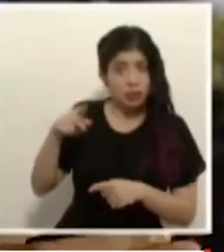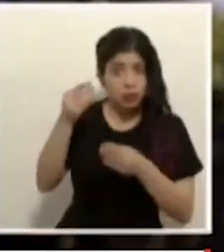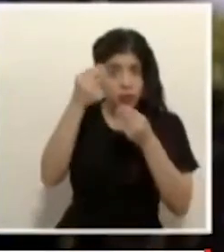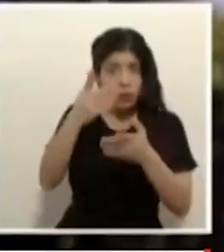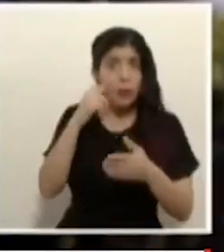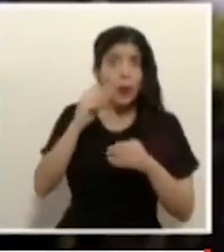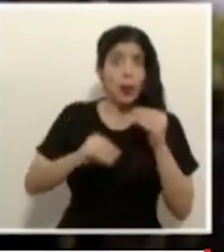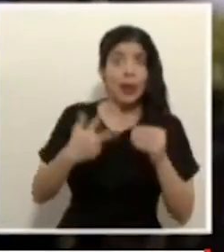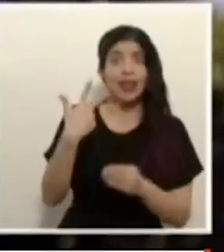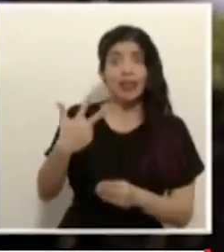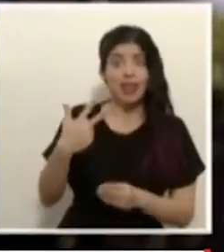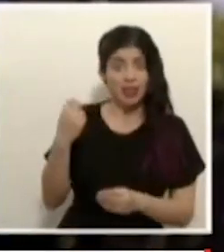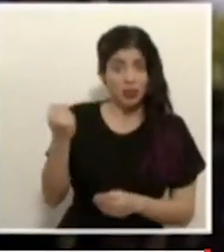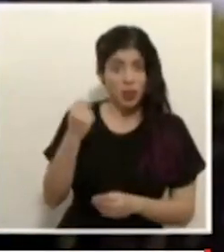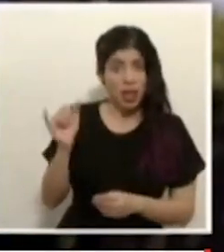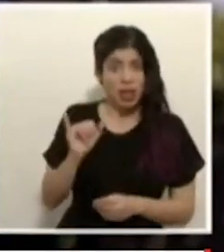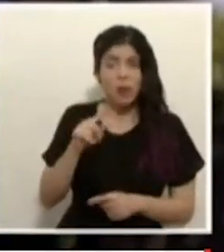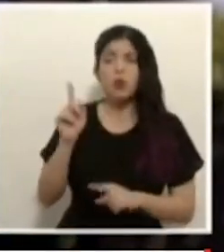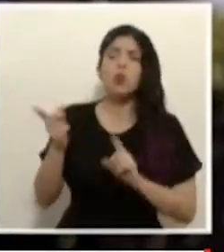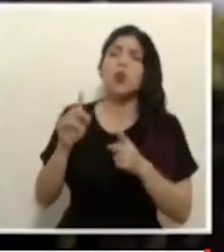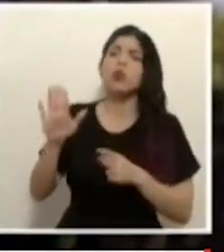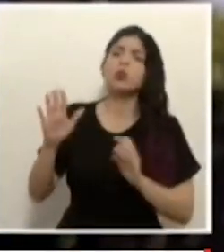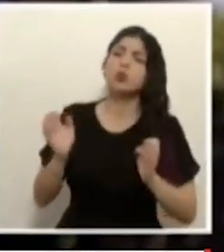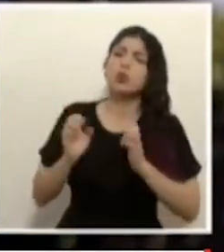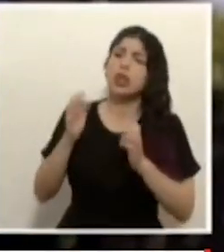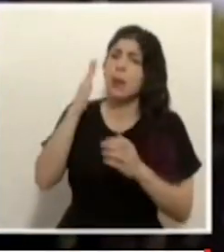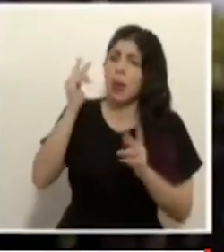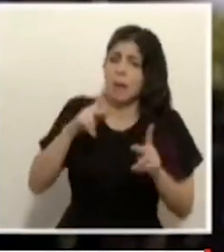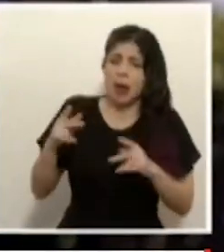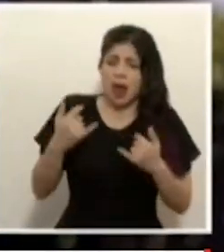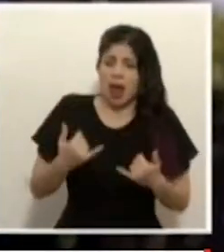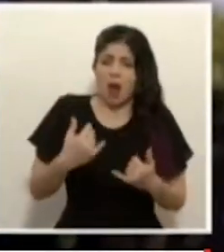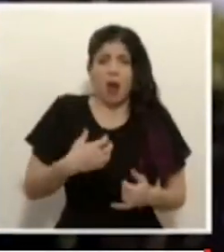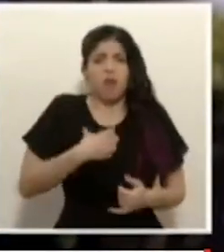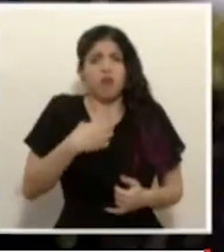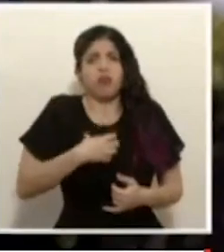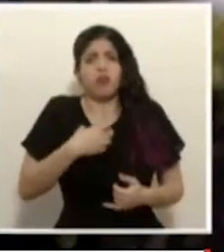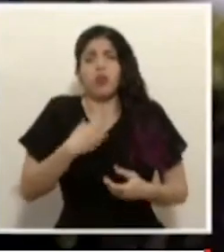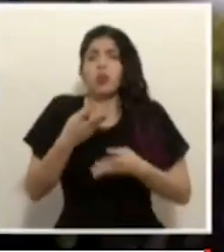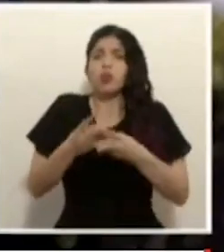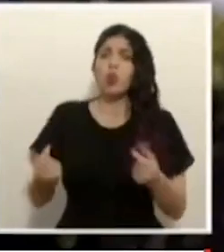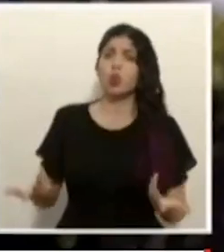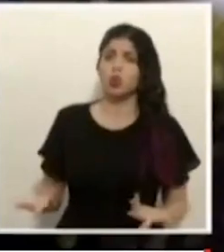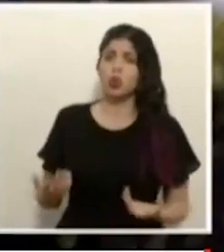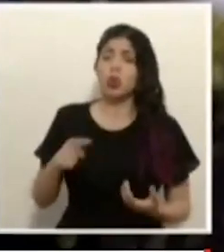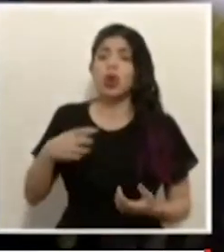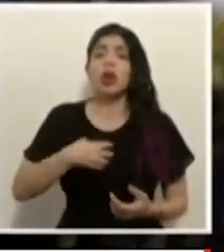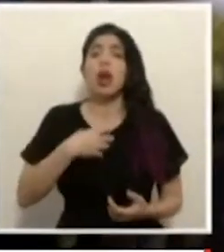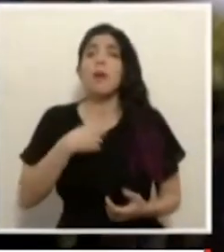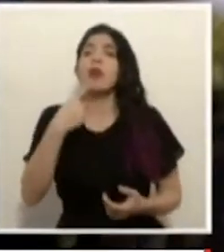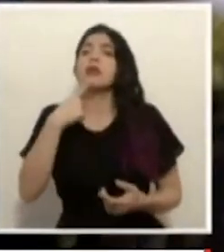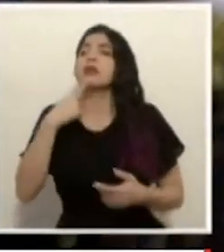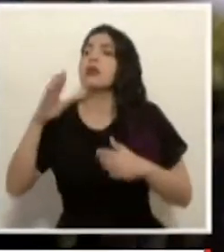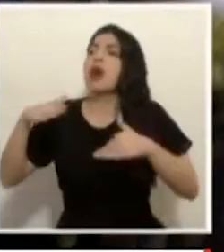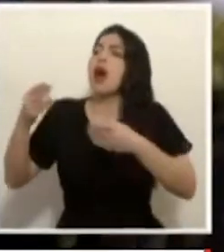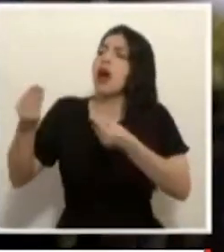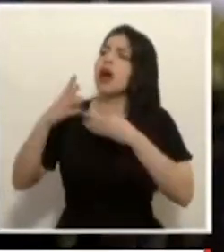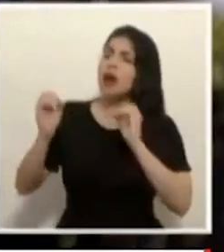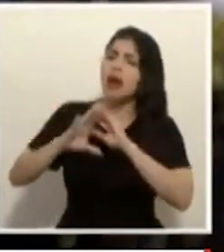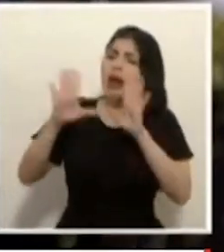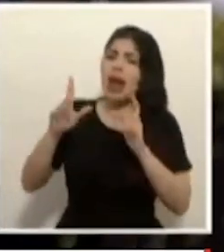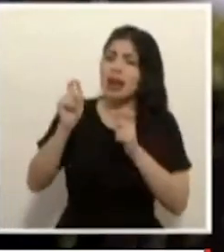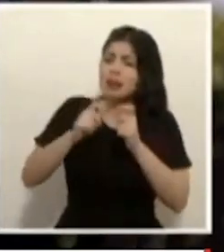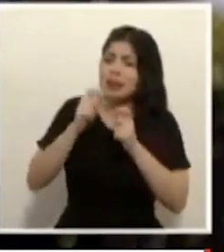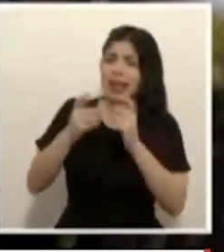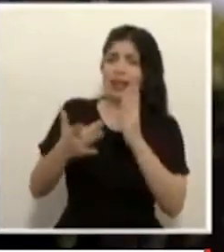lo menos tres igual de duras cuál va ser la estrategia don Carlos porque la gente ya está demandando soluciones y el reclamo es que no está llegando con claridad y con precisión